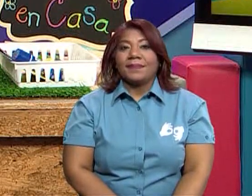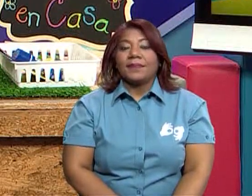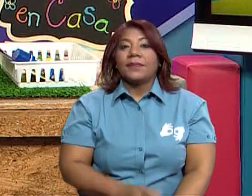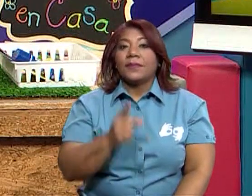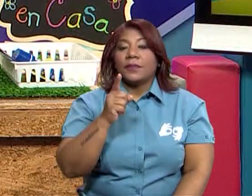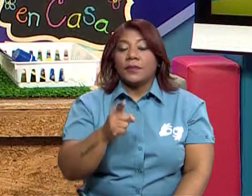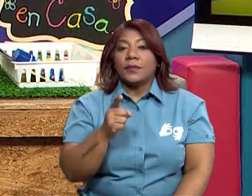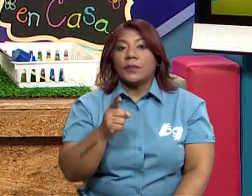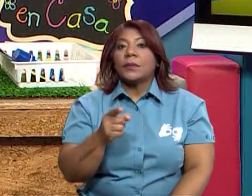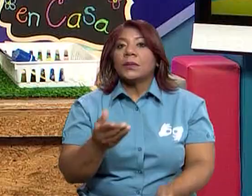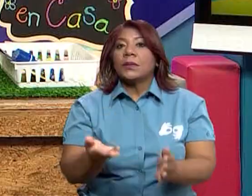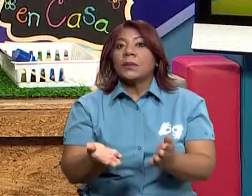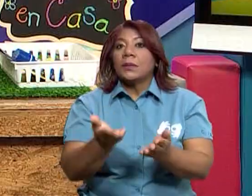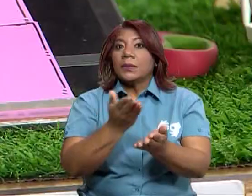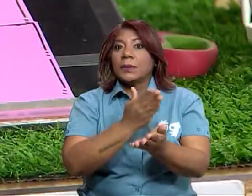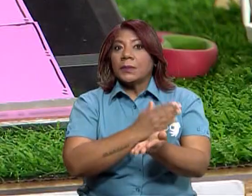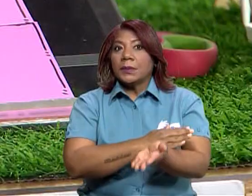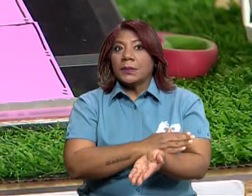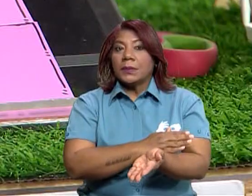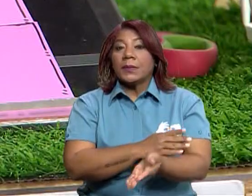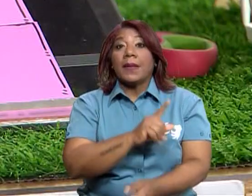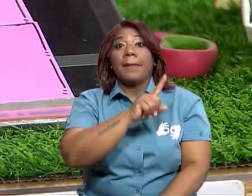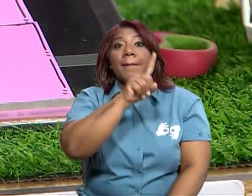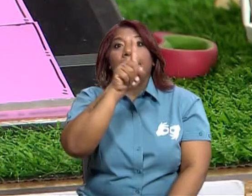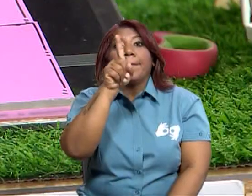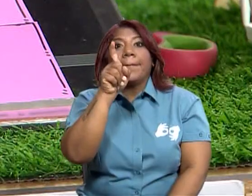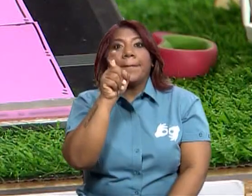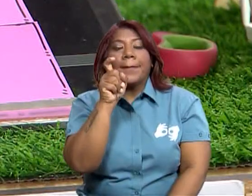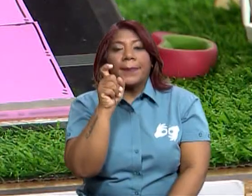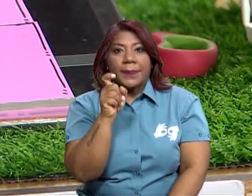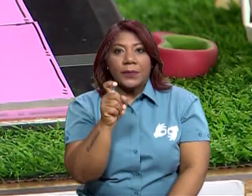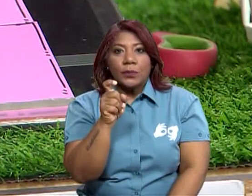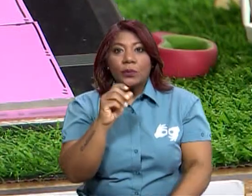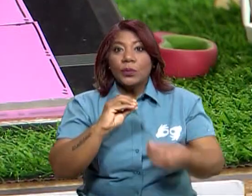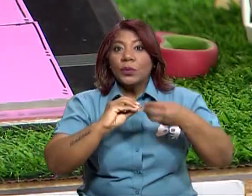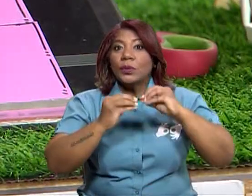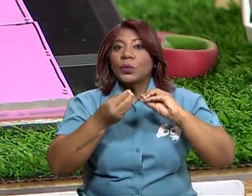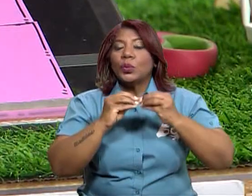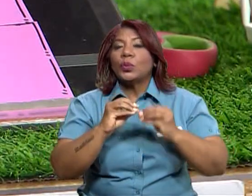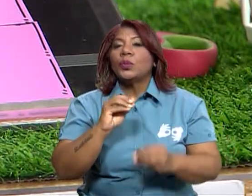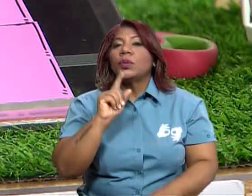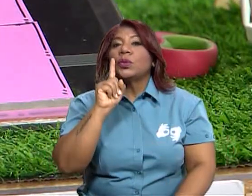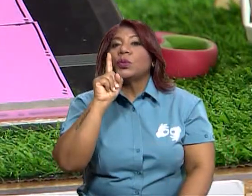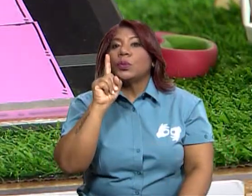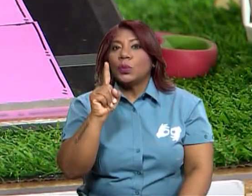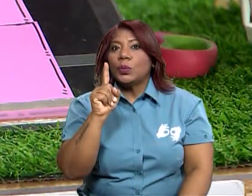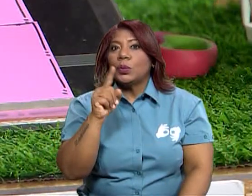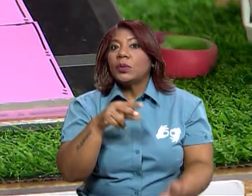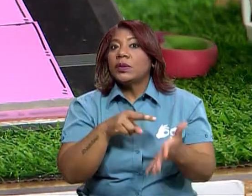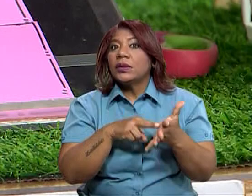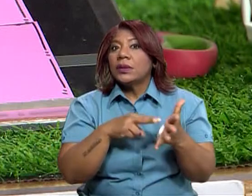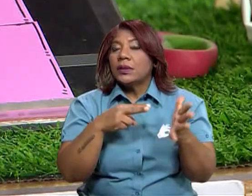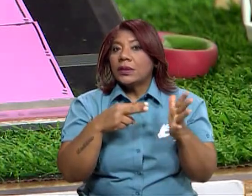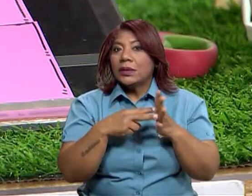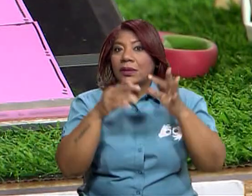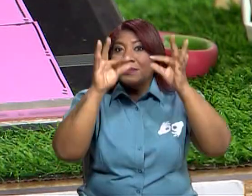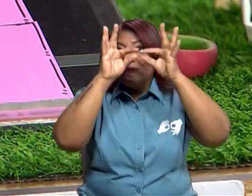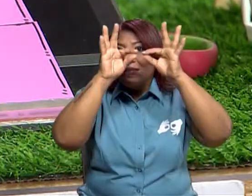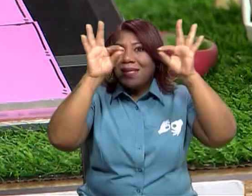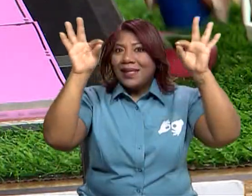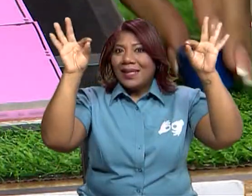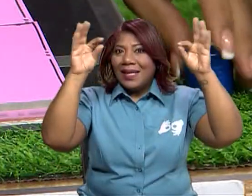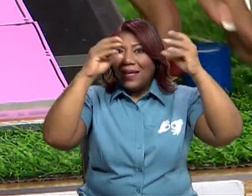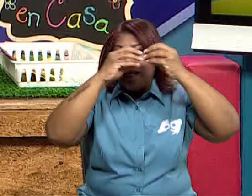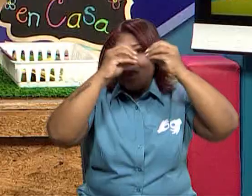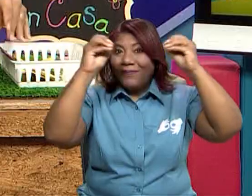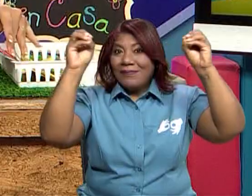está pegada. Nuestra primera interrogante, ¿qué es? Promuni Beneficio, ¿qué es o qué significa? Para esto